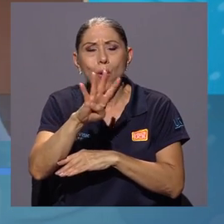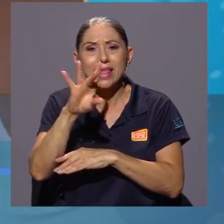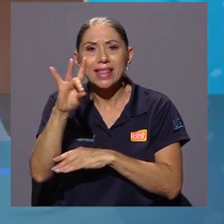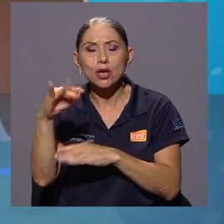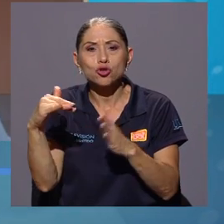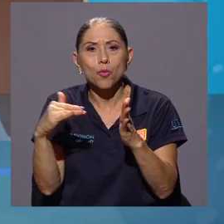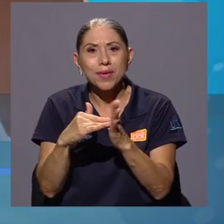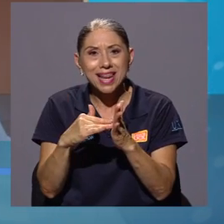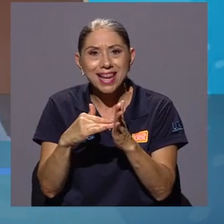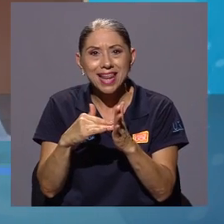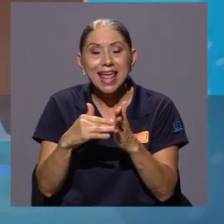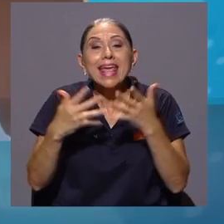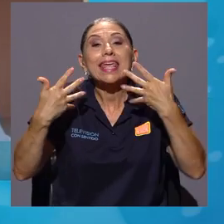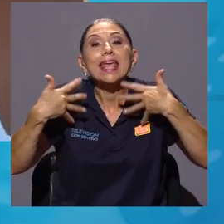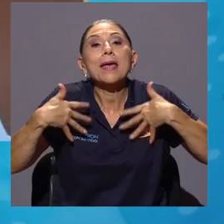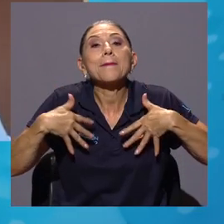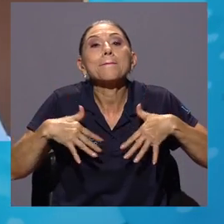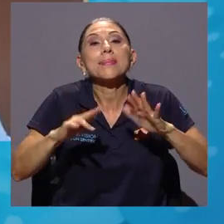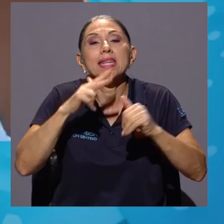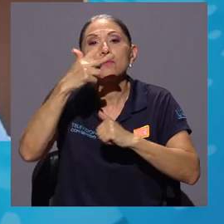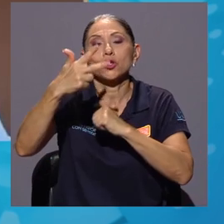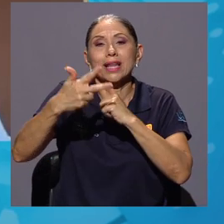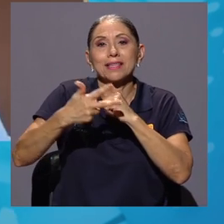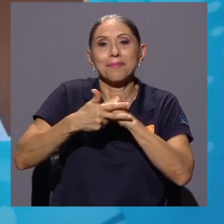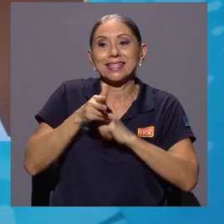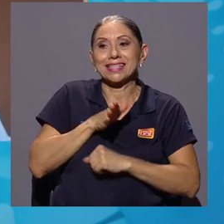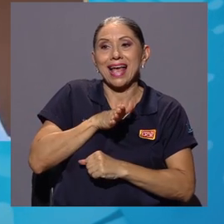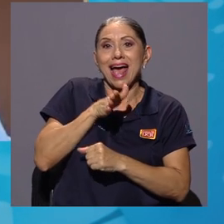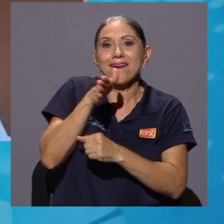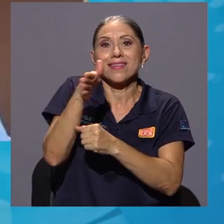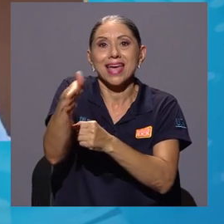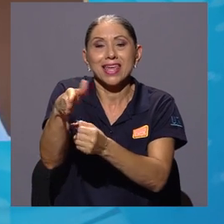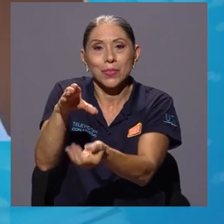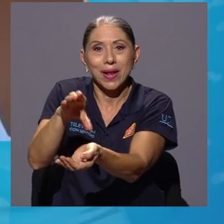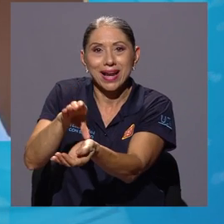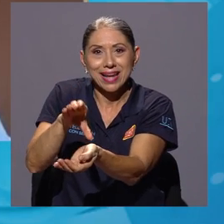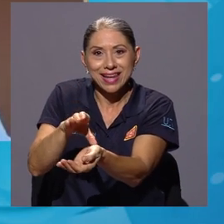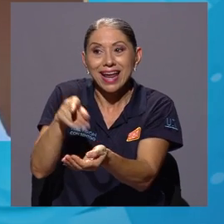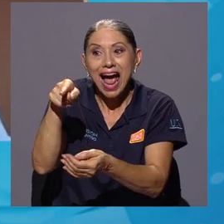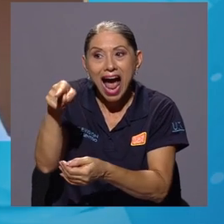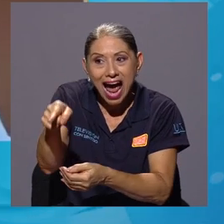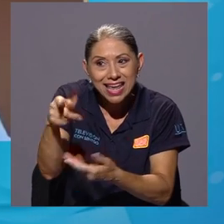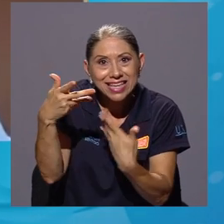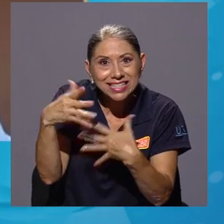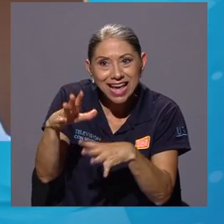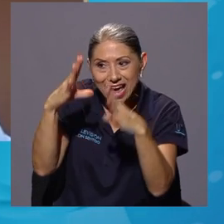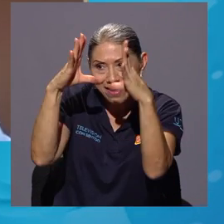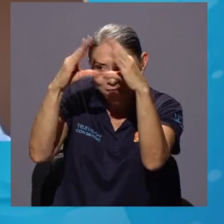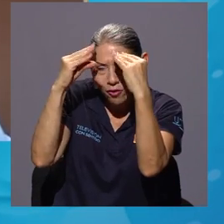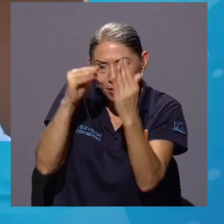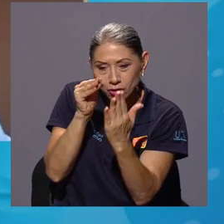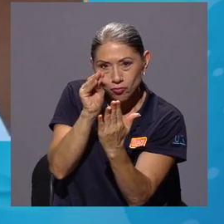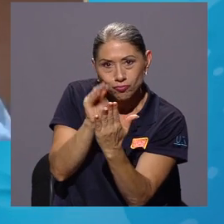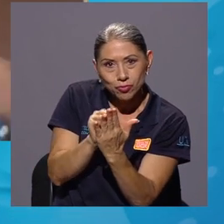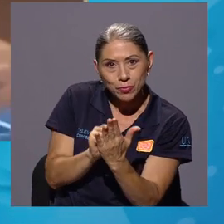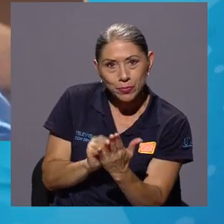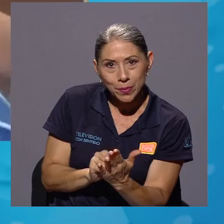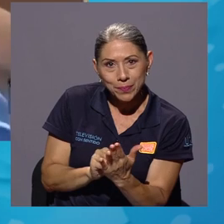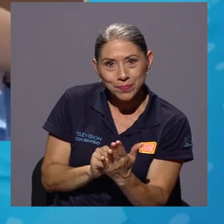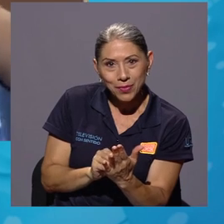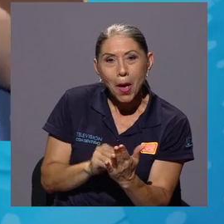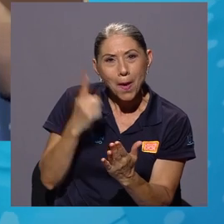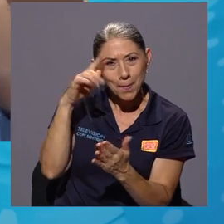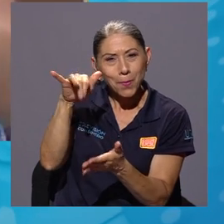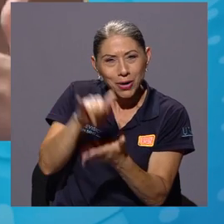tenían mínimo tres visitas al centro médico en las que se había registrado cuál era su actividad física habitual. Entonces,